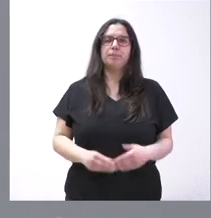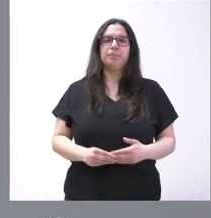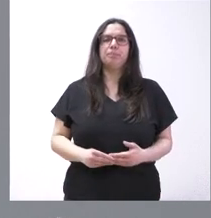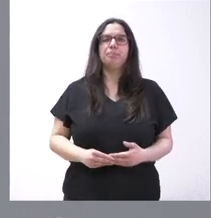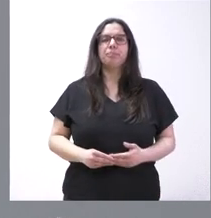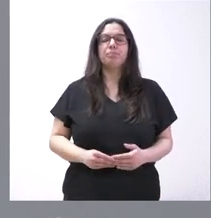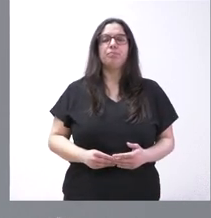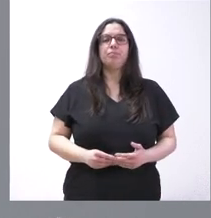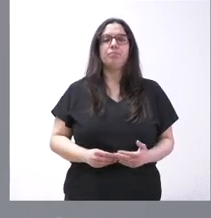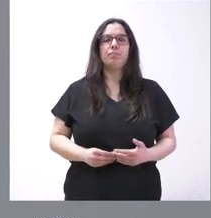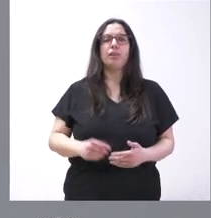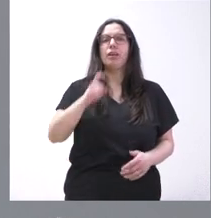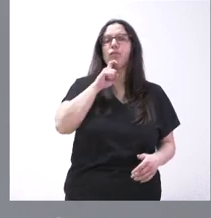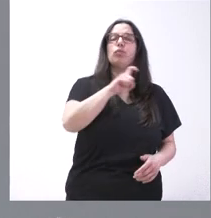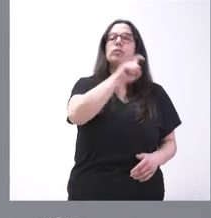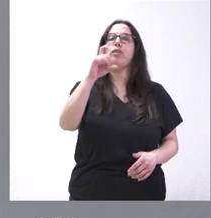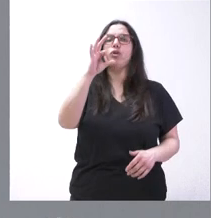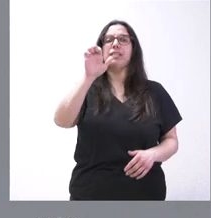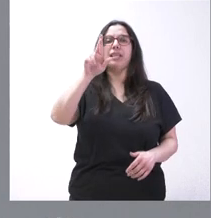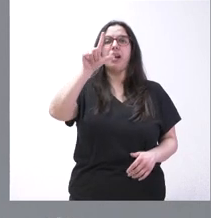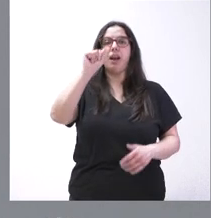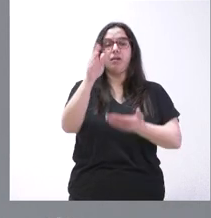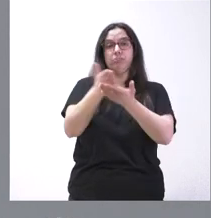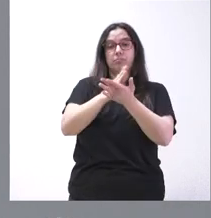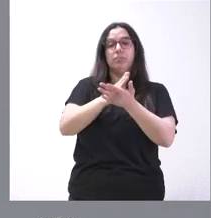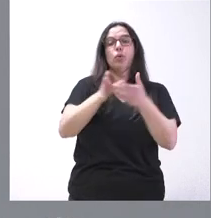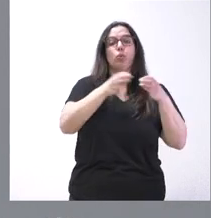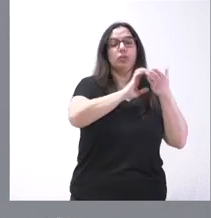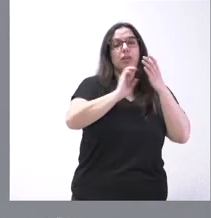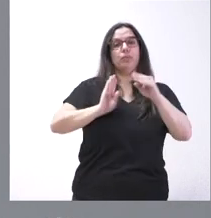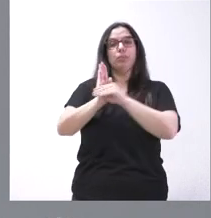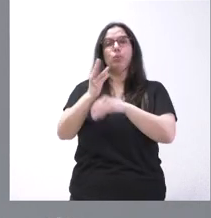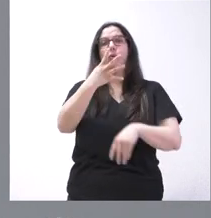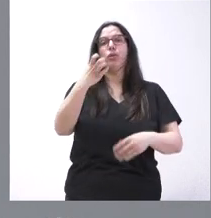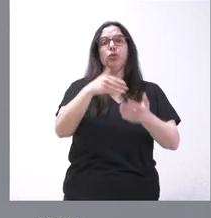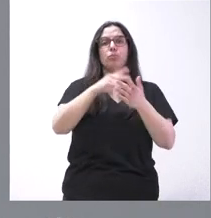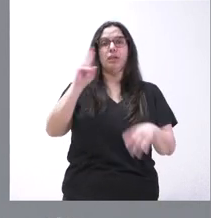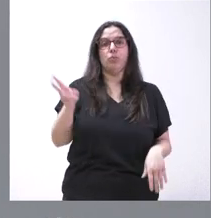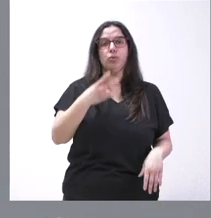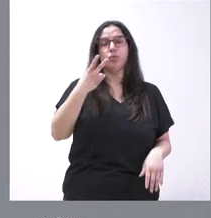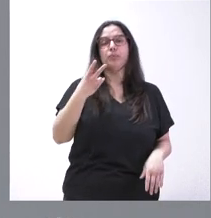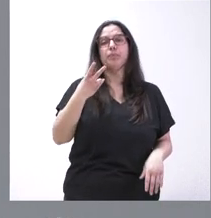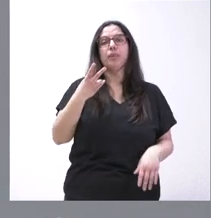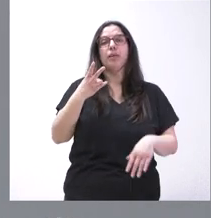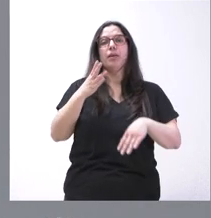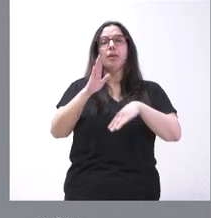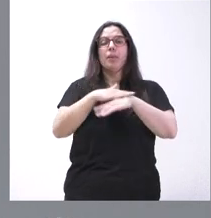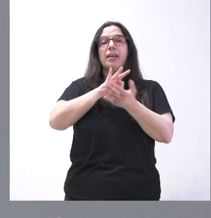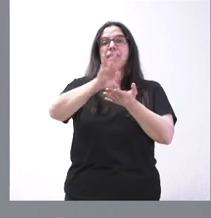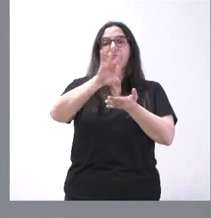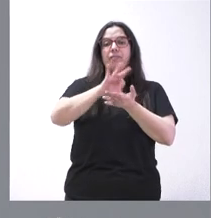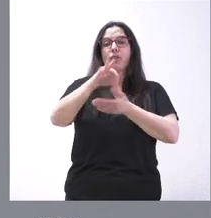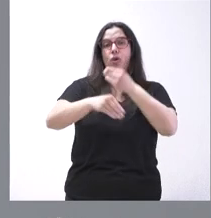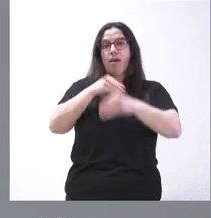Fundación SERLA recibe una aportación de la Junta de Castilla y León de 400.000 euros para el servicio que